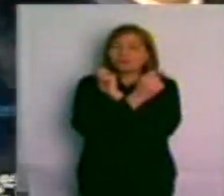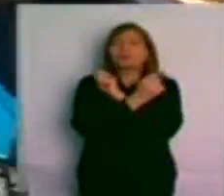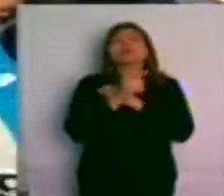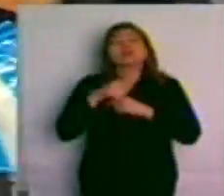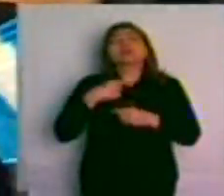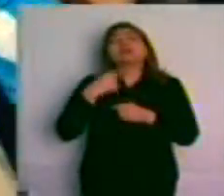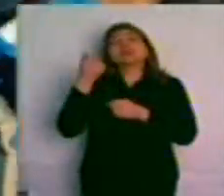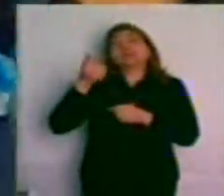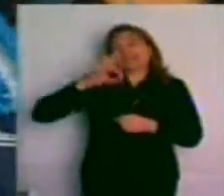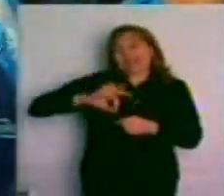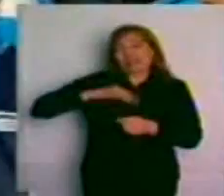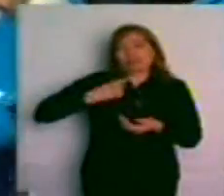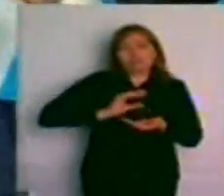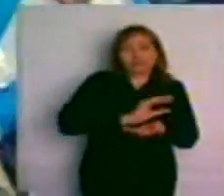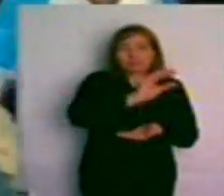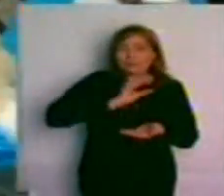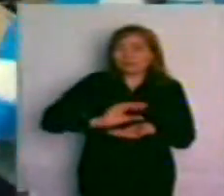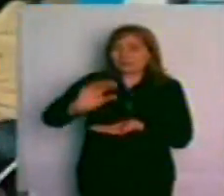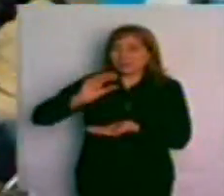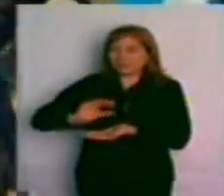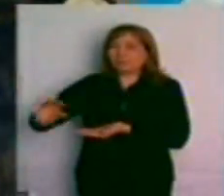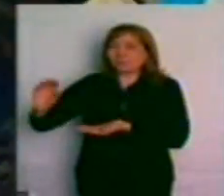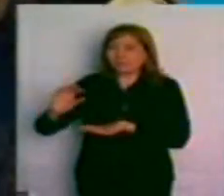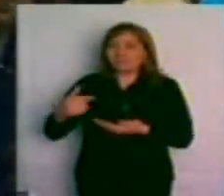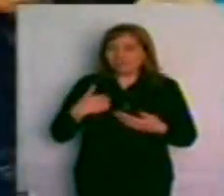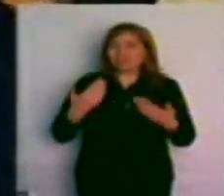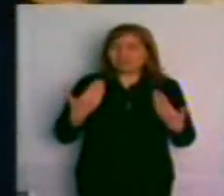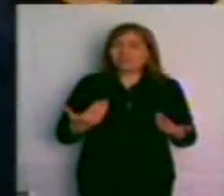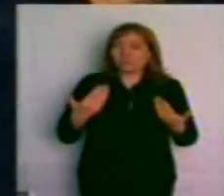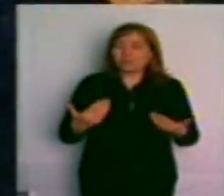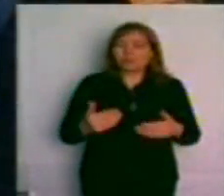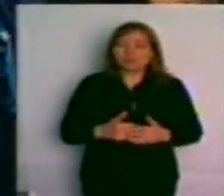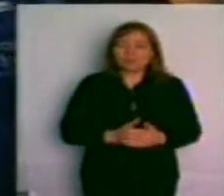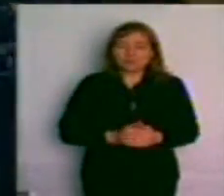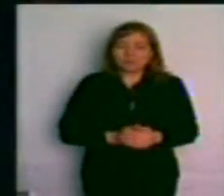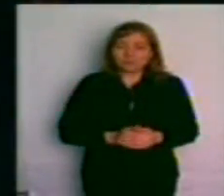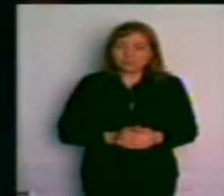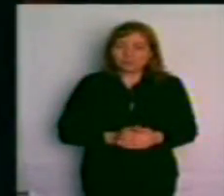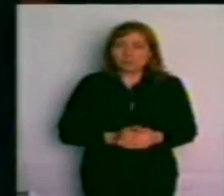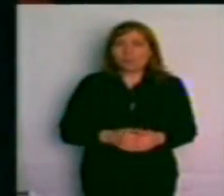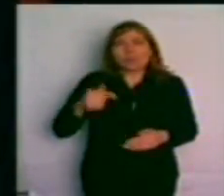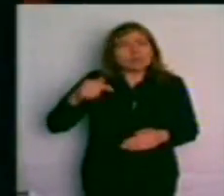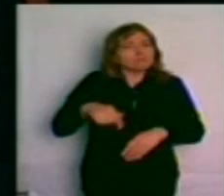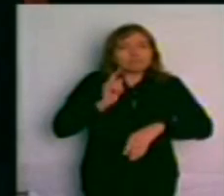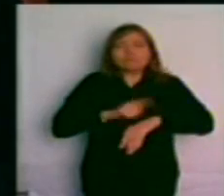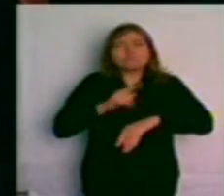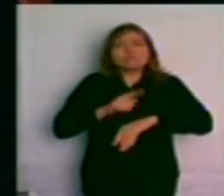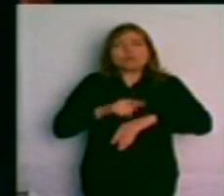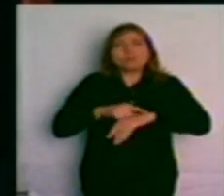distribución del ingreso en un momento histórico